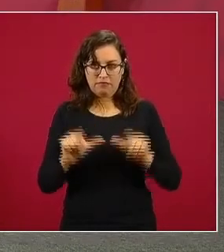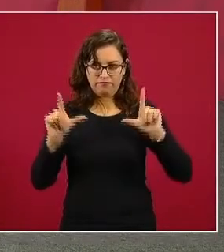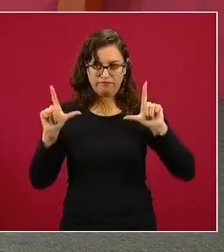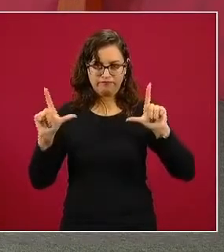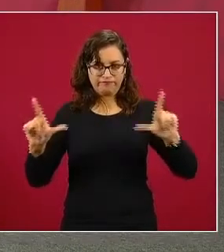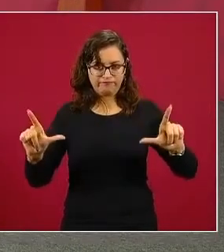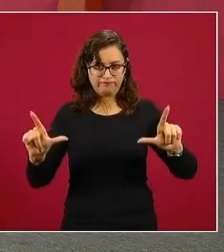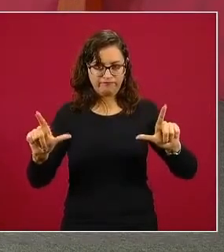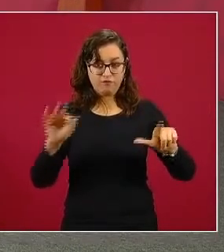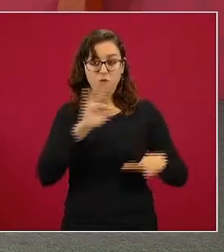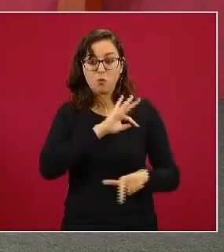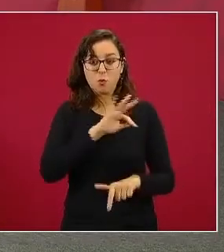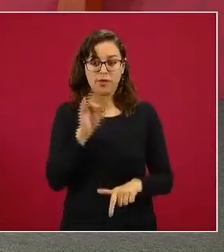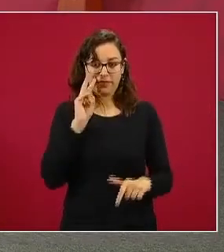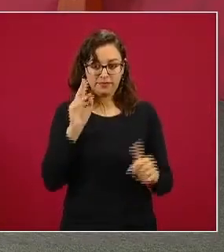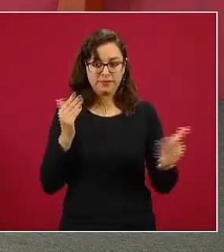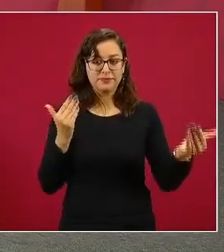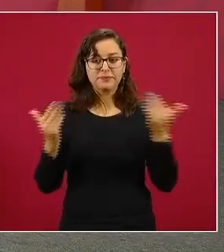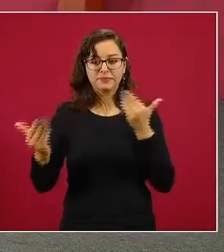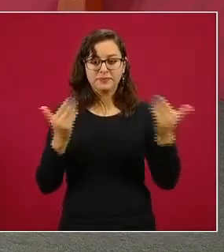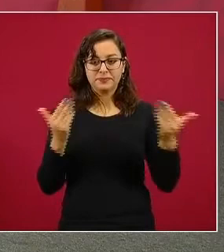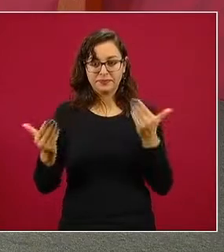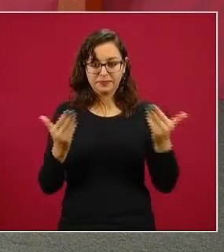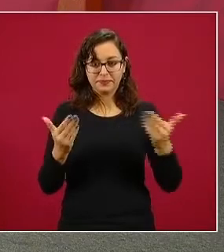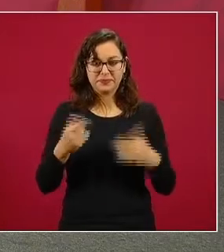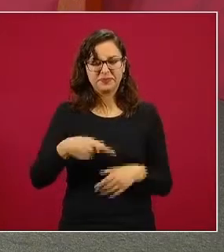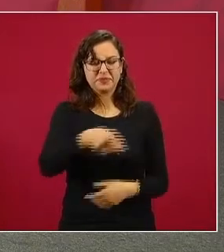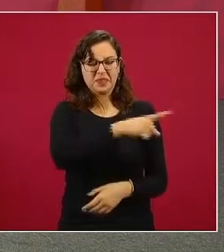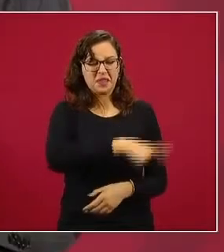para que vean qué demandaban.